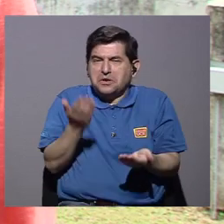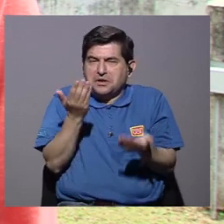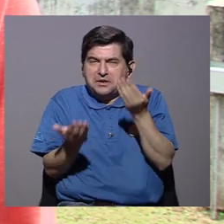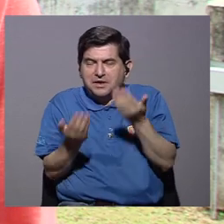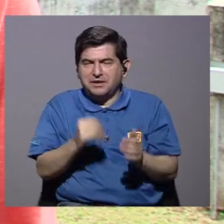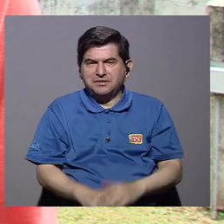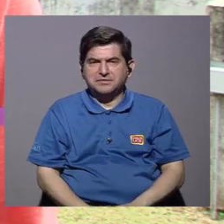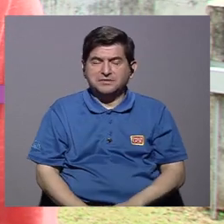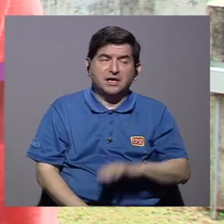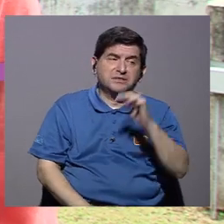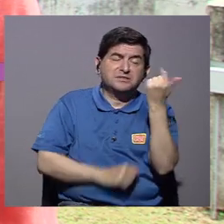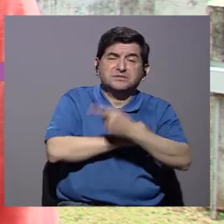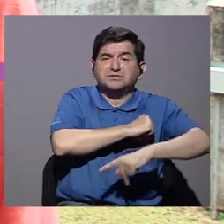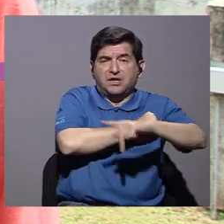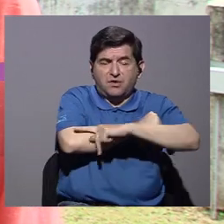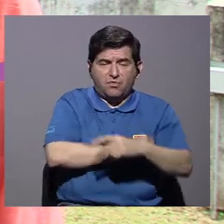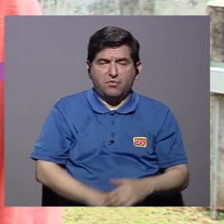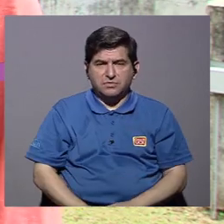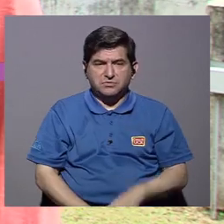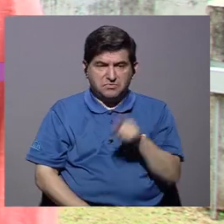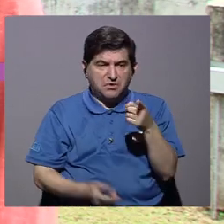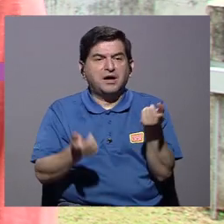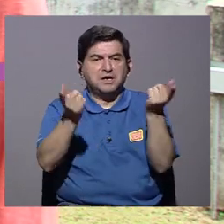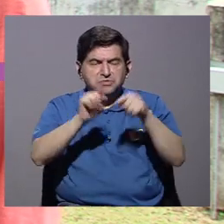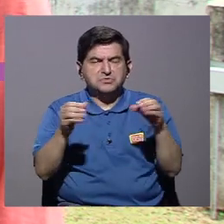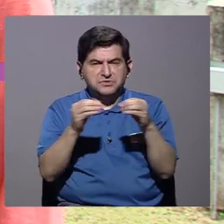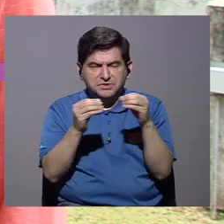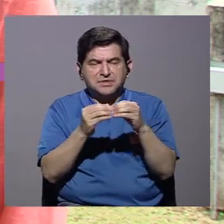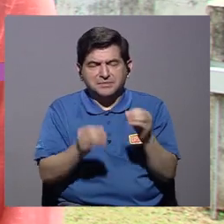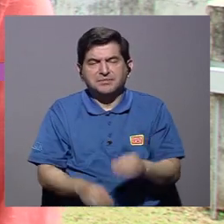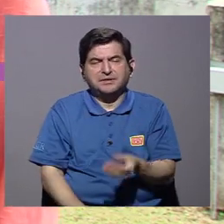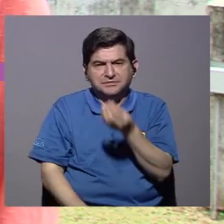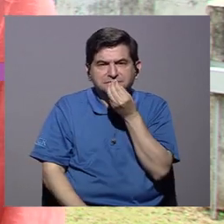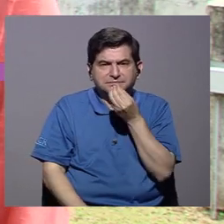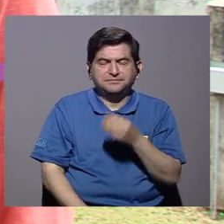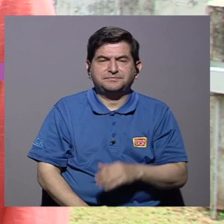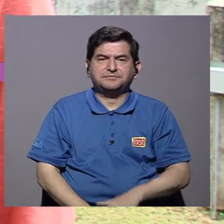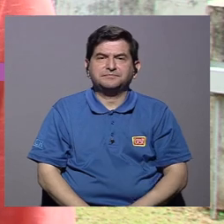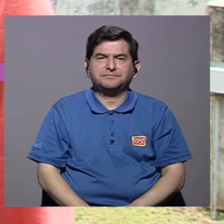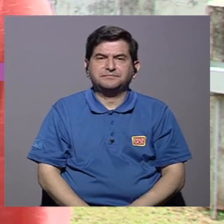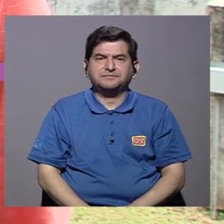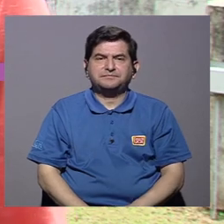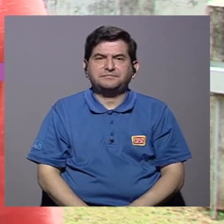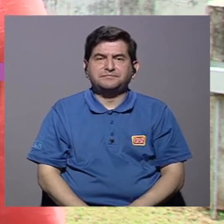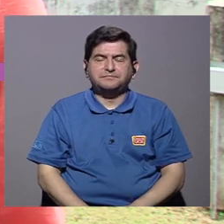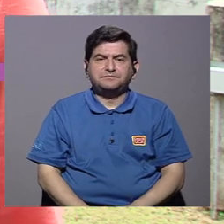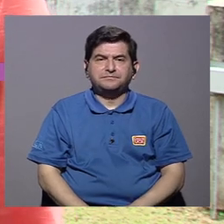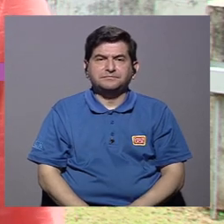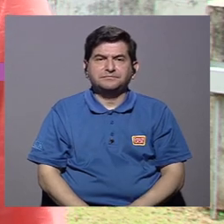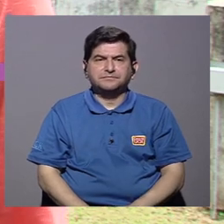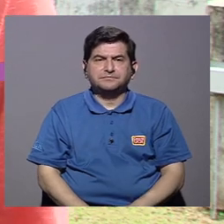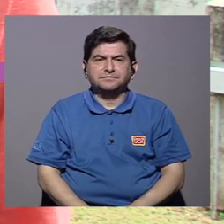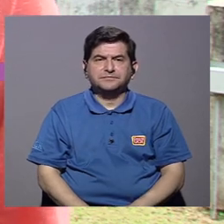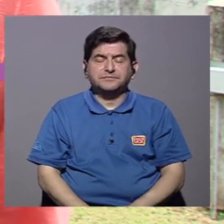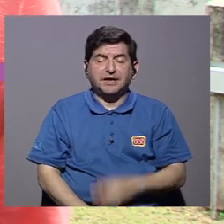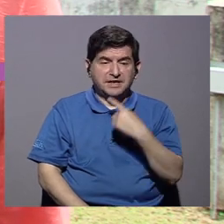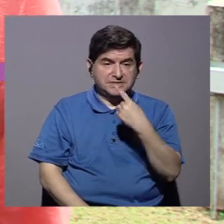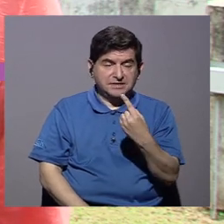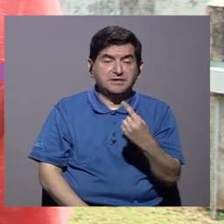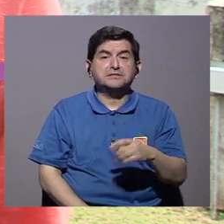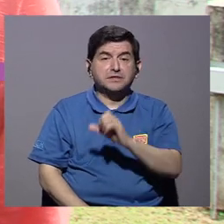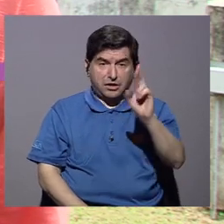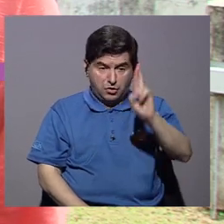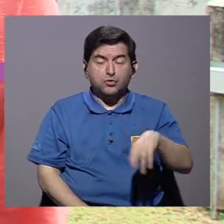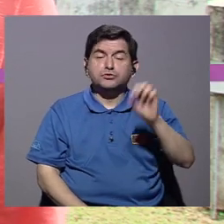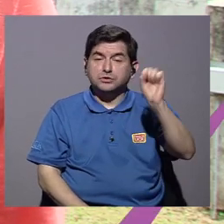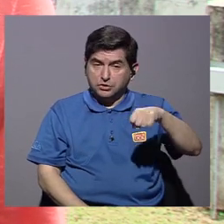fue en nuestro país. Uno esperaría que fuera principalmente en otro país porque en otro país es donde se da más consumo, ¿verdad? Entonces,